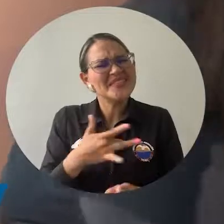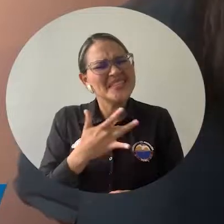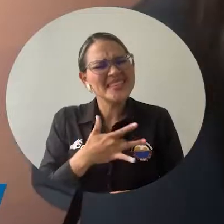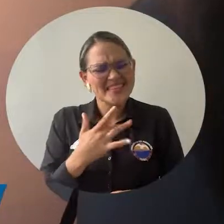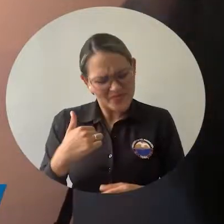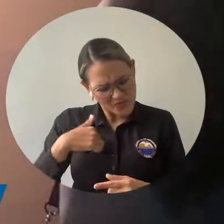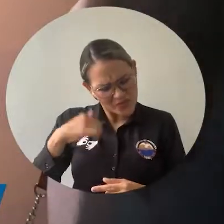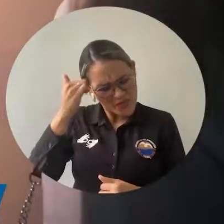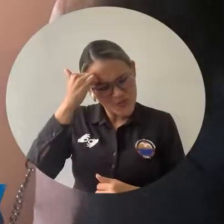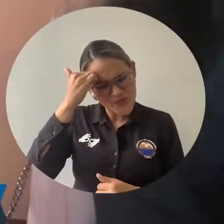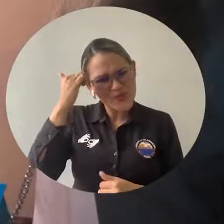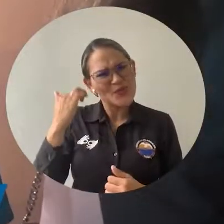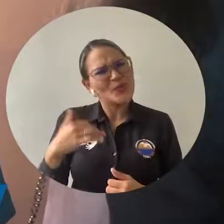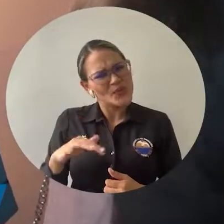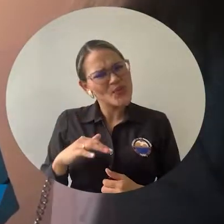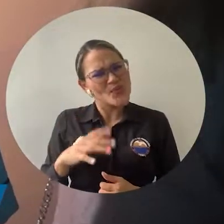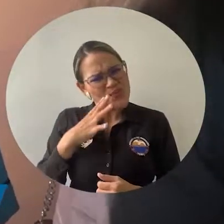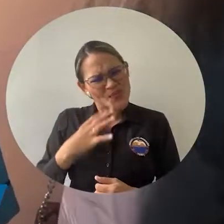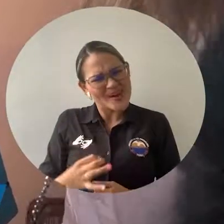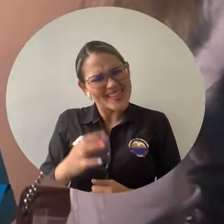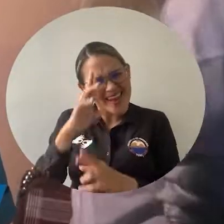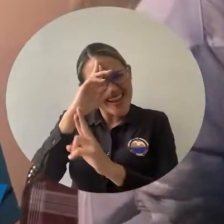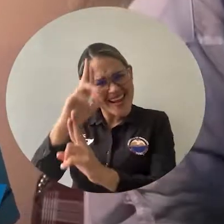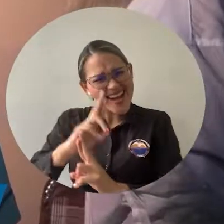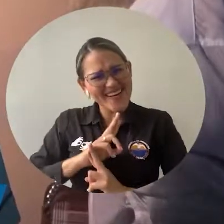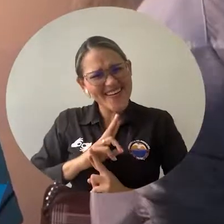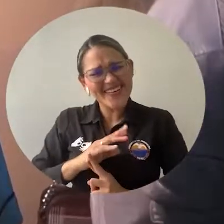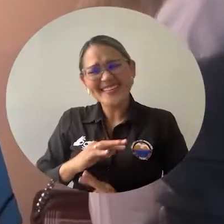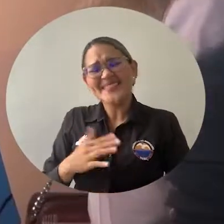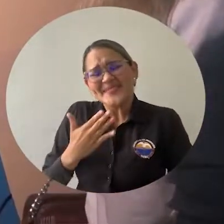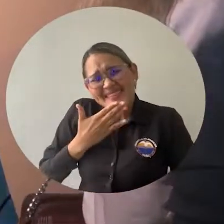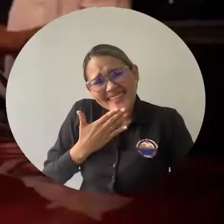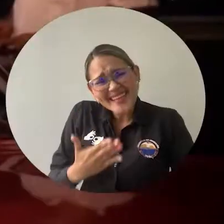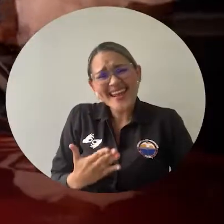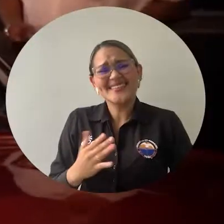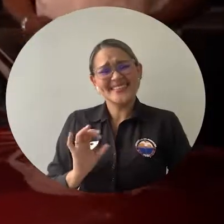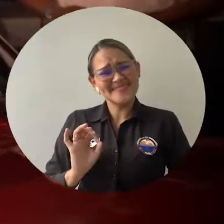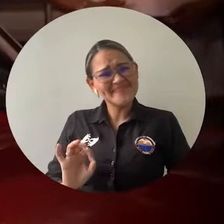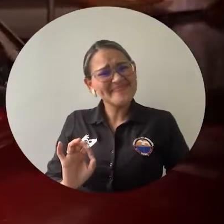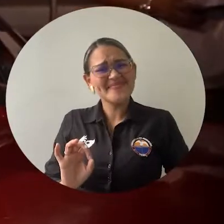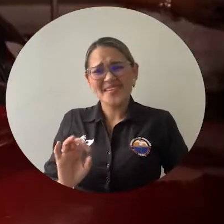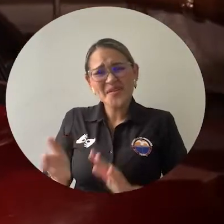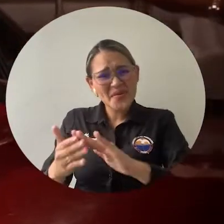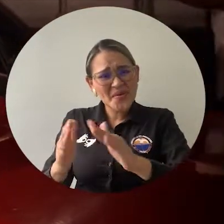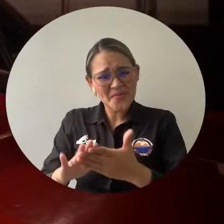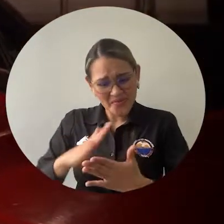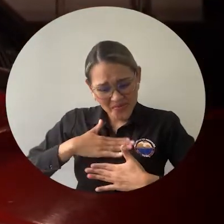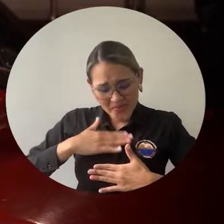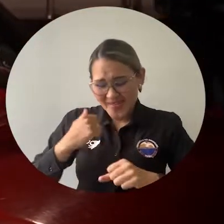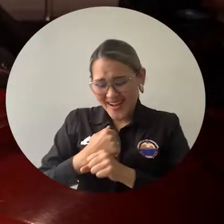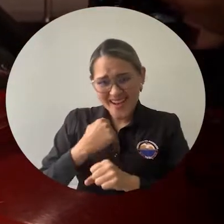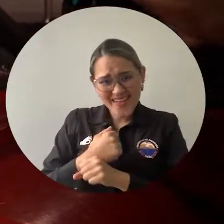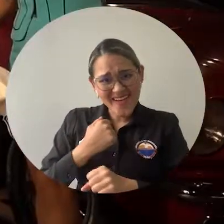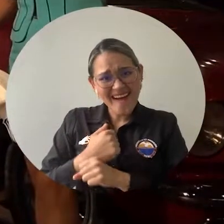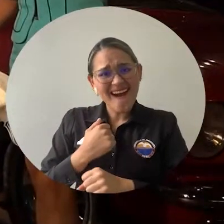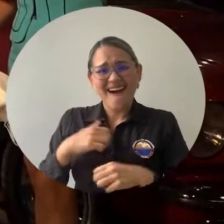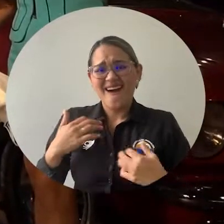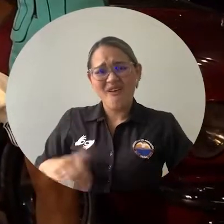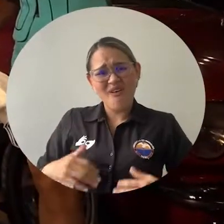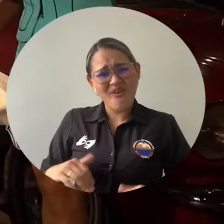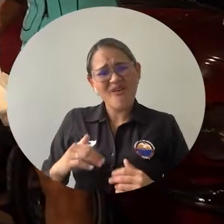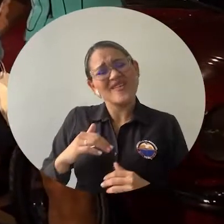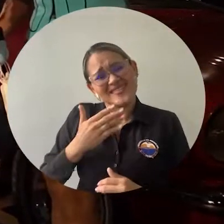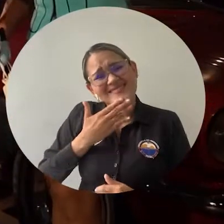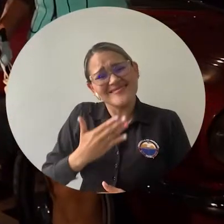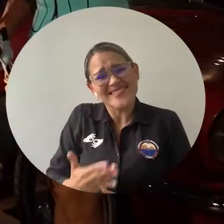sino porque siente uno como docente el verdadero reconocimiento que hace la institución y toda la comunidad a la labor que cada día